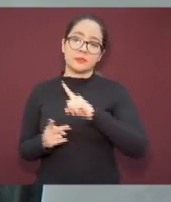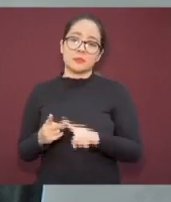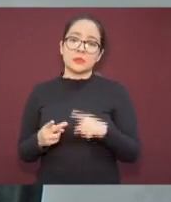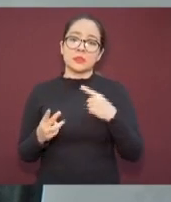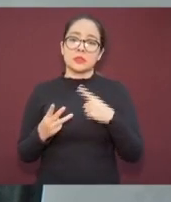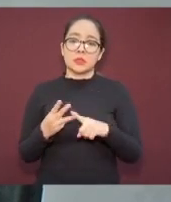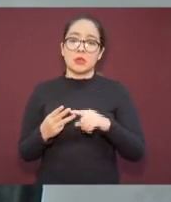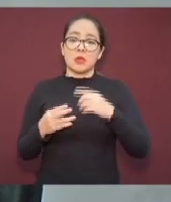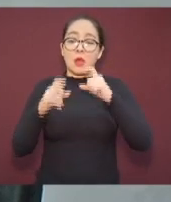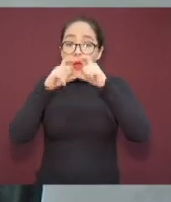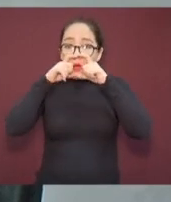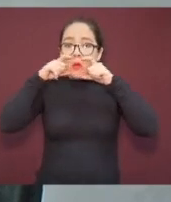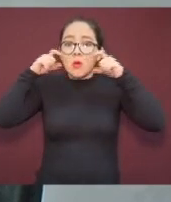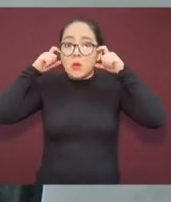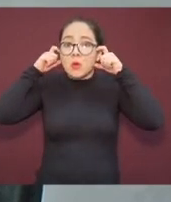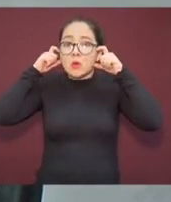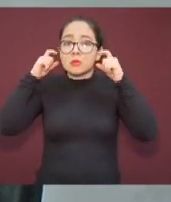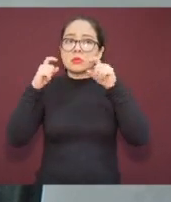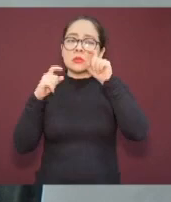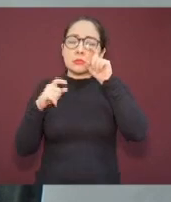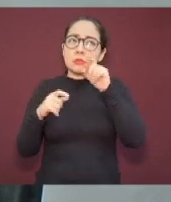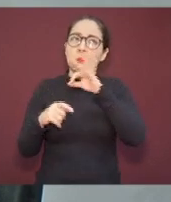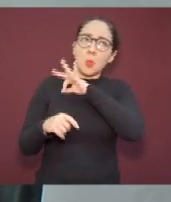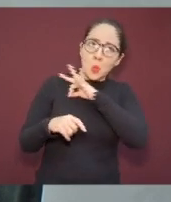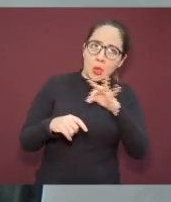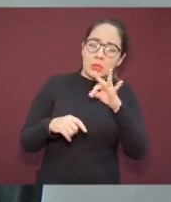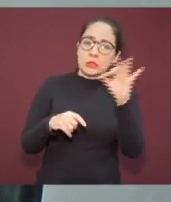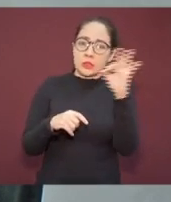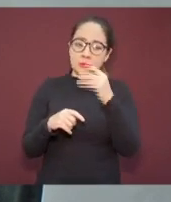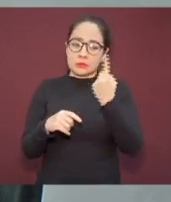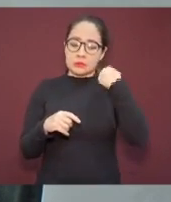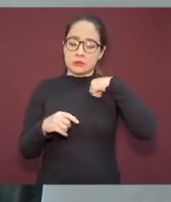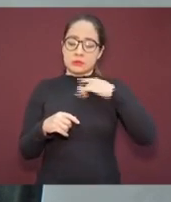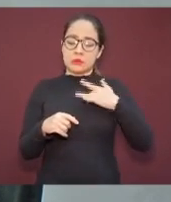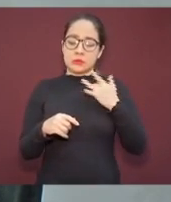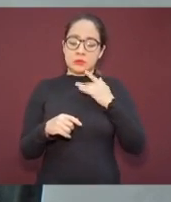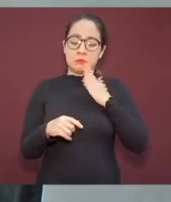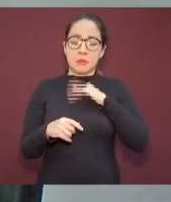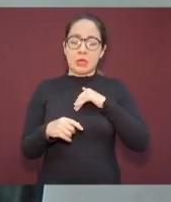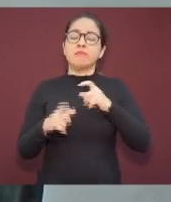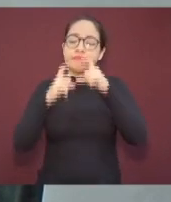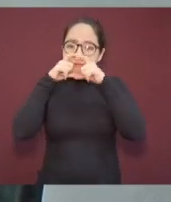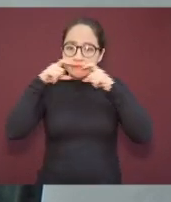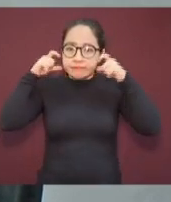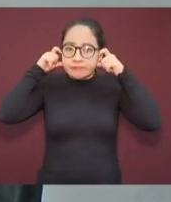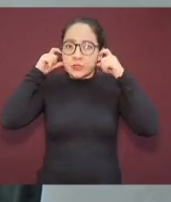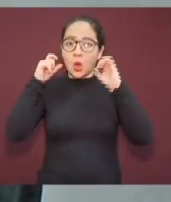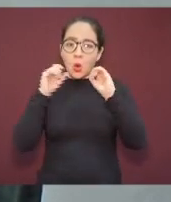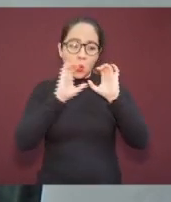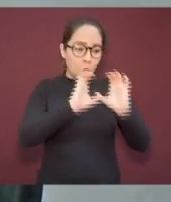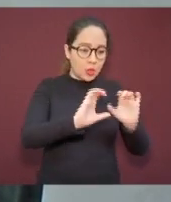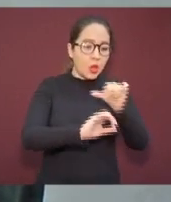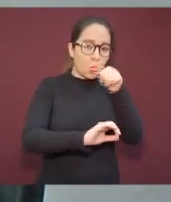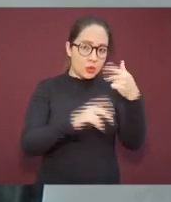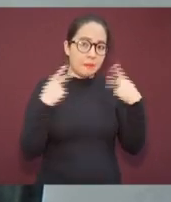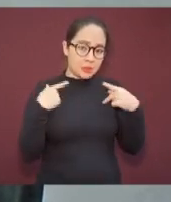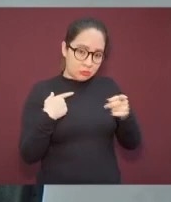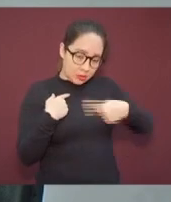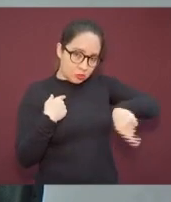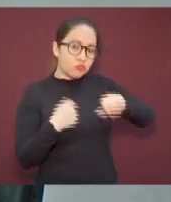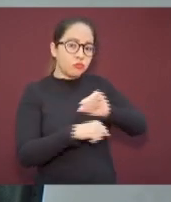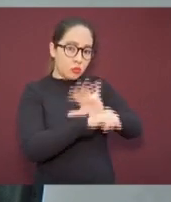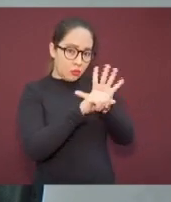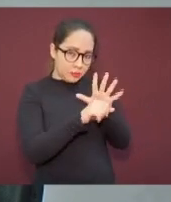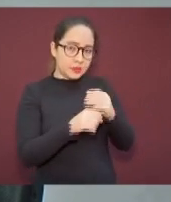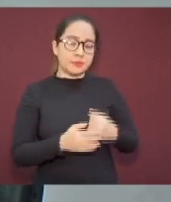síntomas respiratorios o si se está al cuidado de pacientes con COVID. Está funcionando, no aflojemos. Si tienen